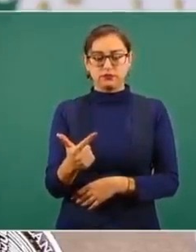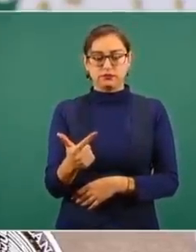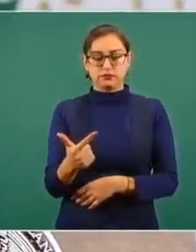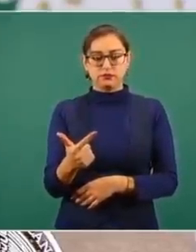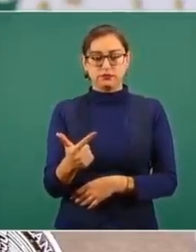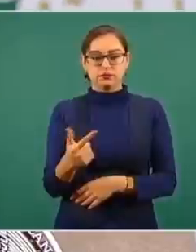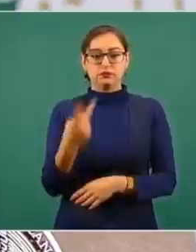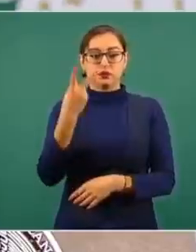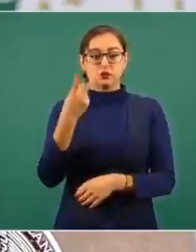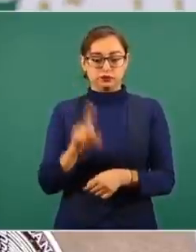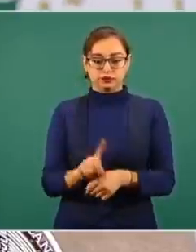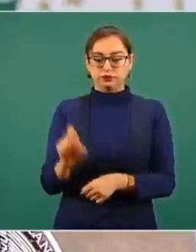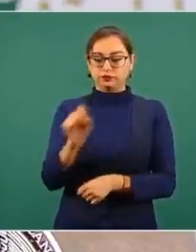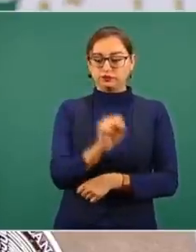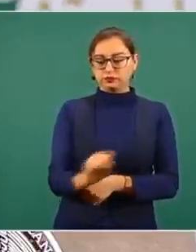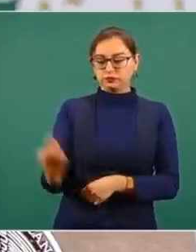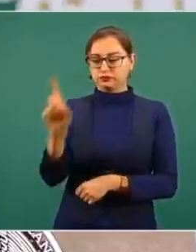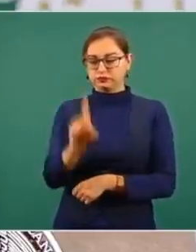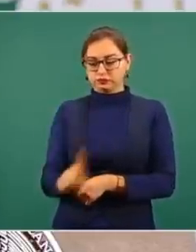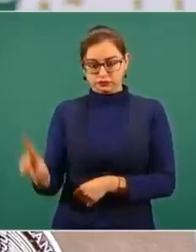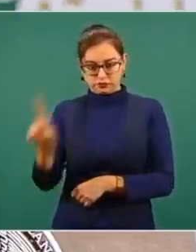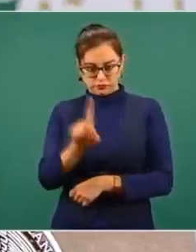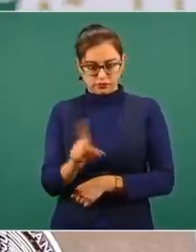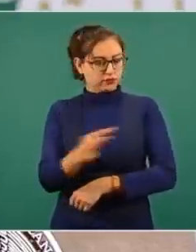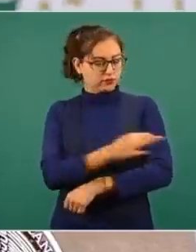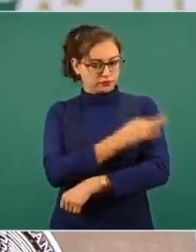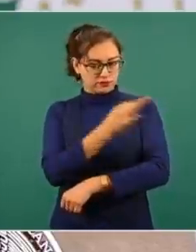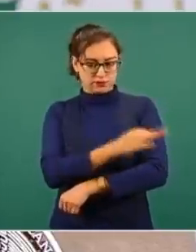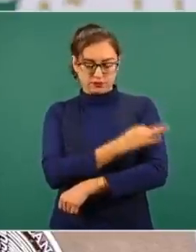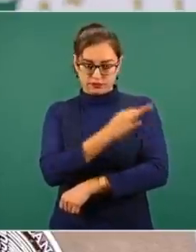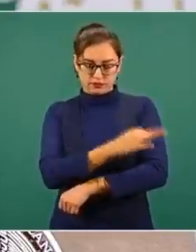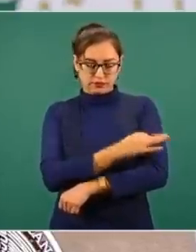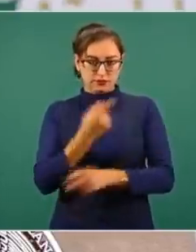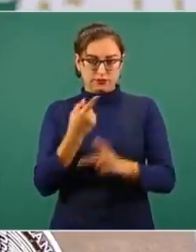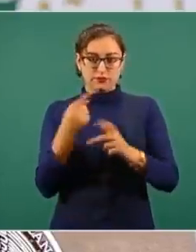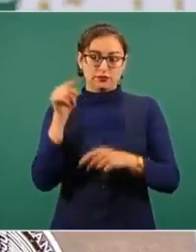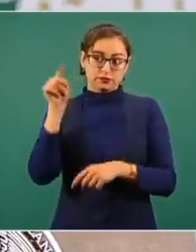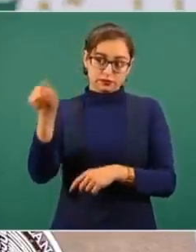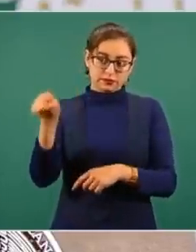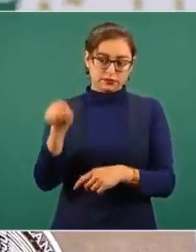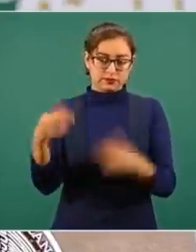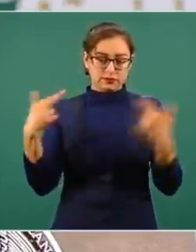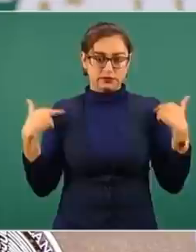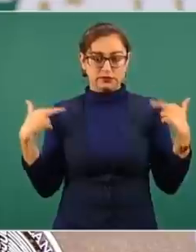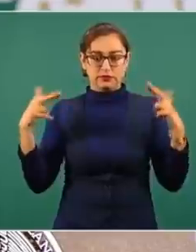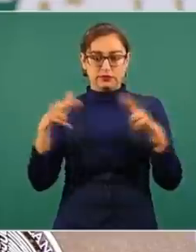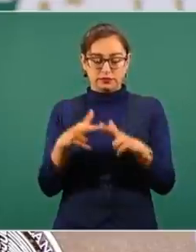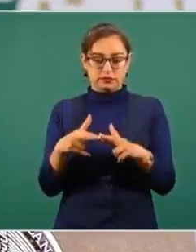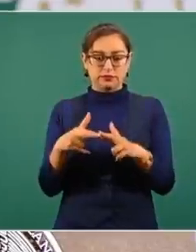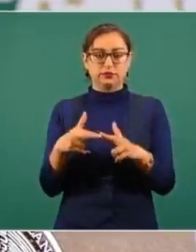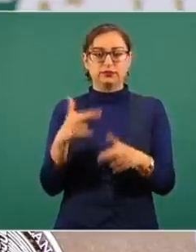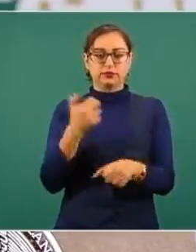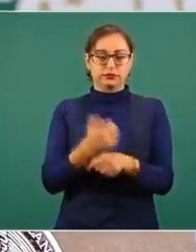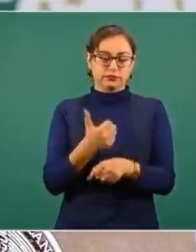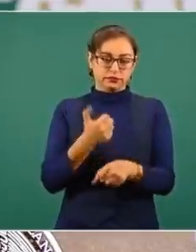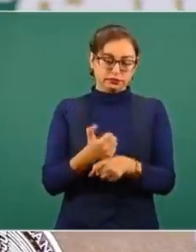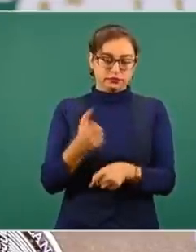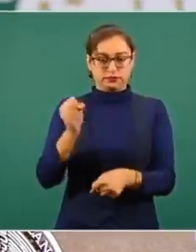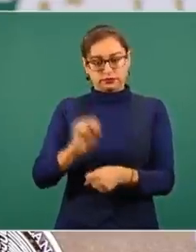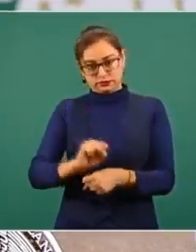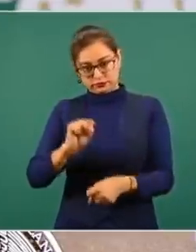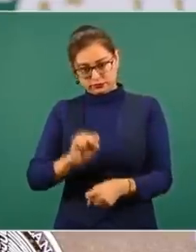dos días para aplicarse, sábado y domingo a los maestros de nivel básico y el lunes